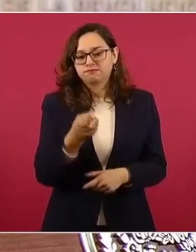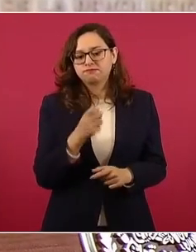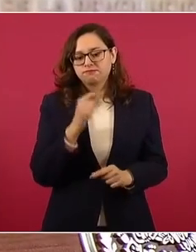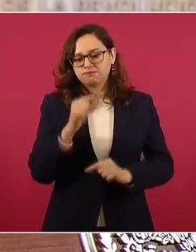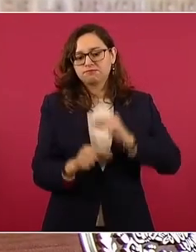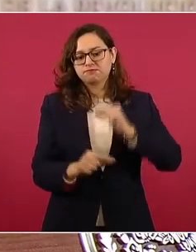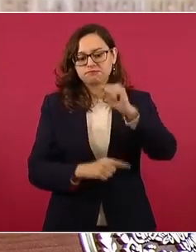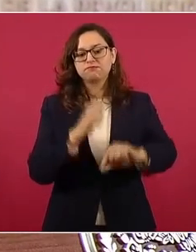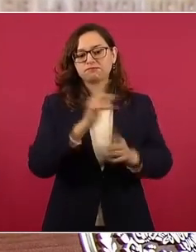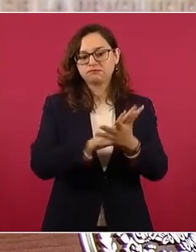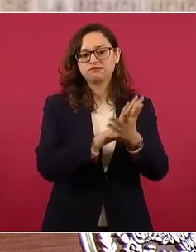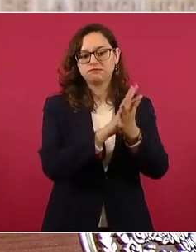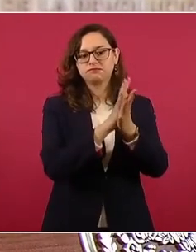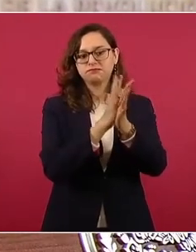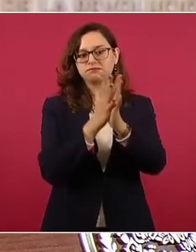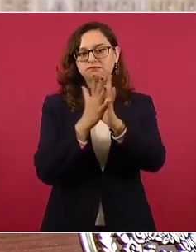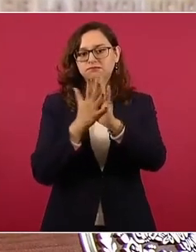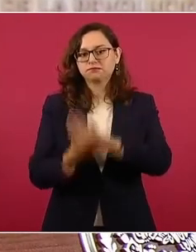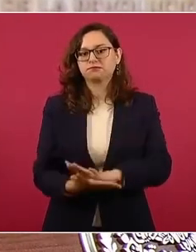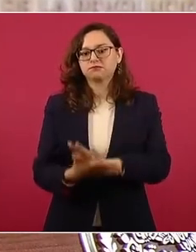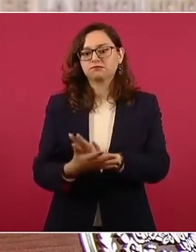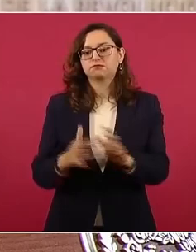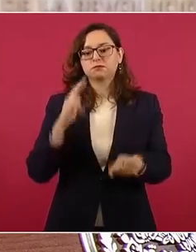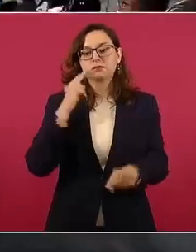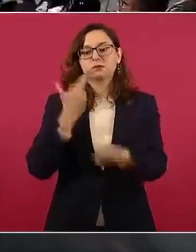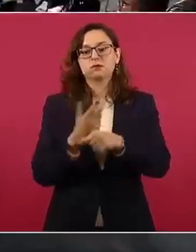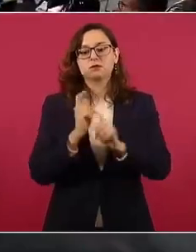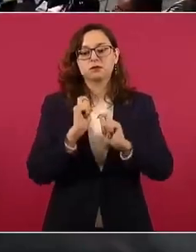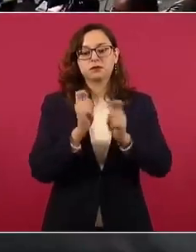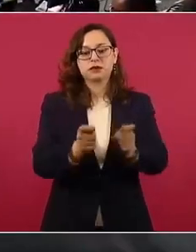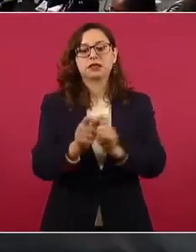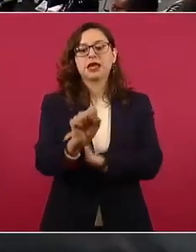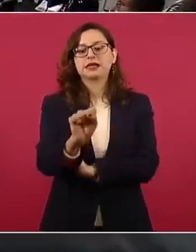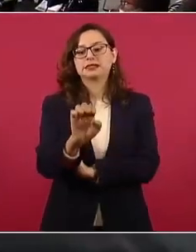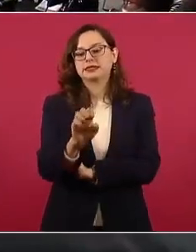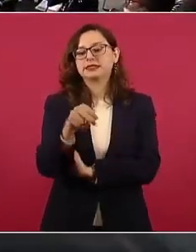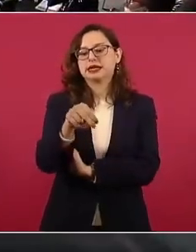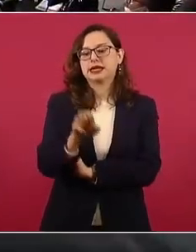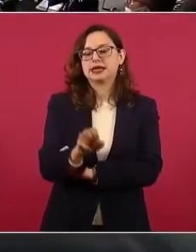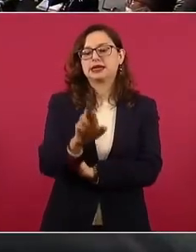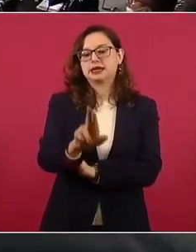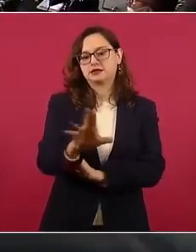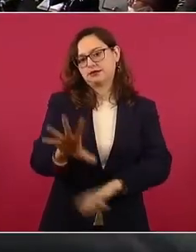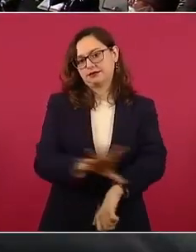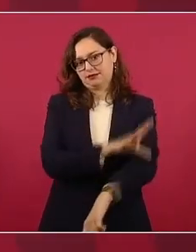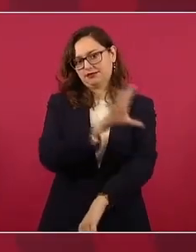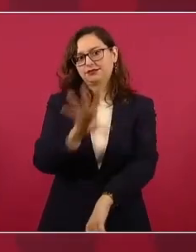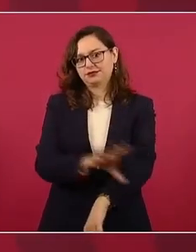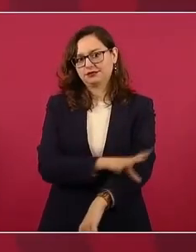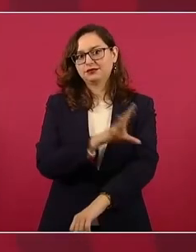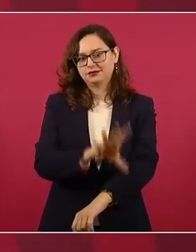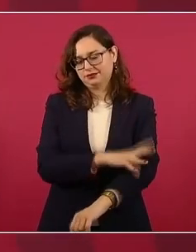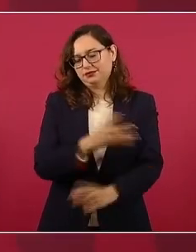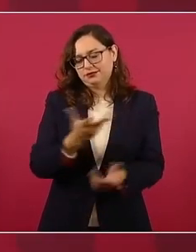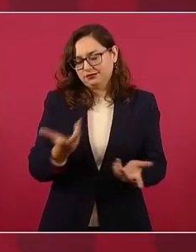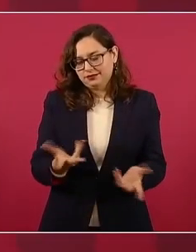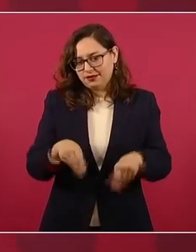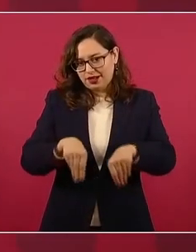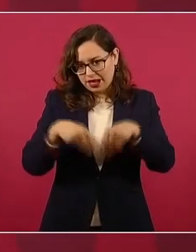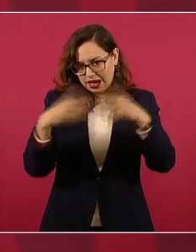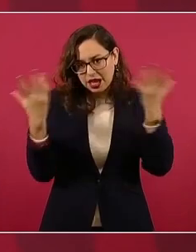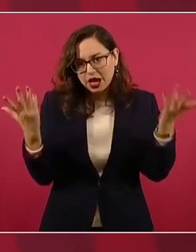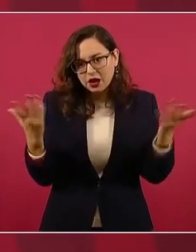porque corresponde a Energía. Y además, esta